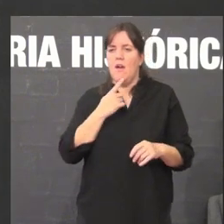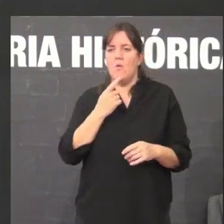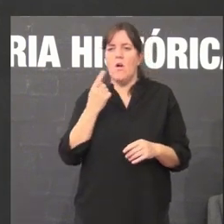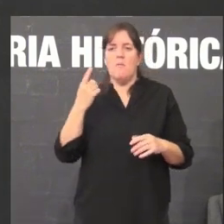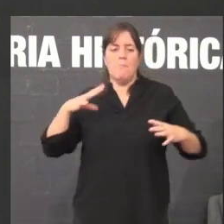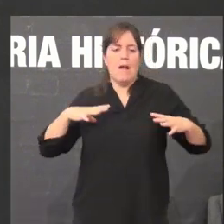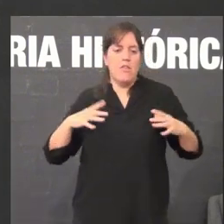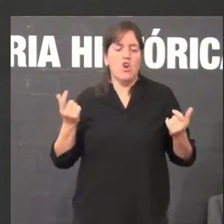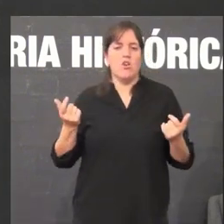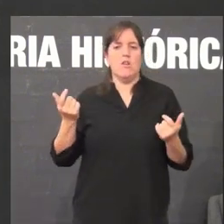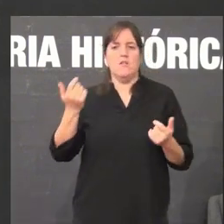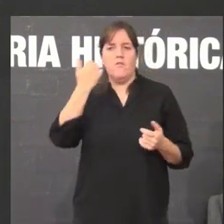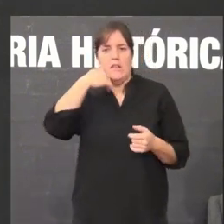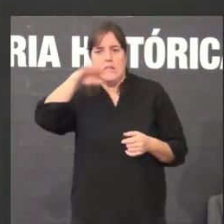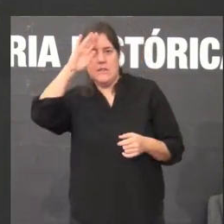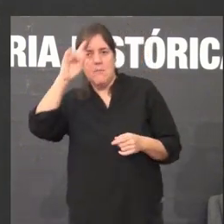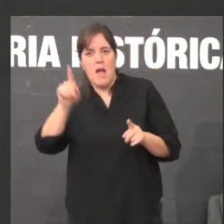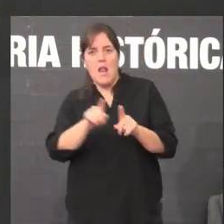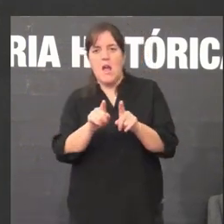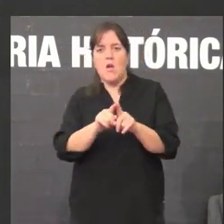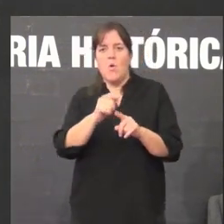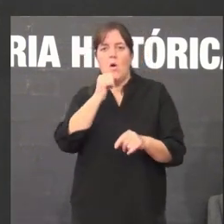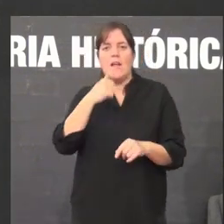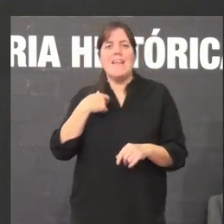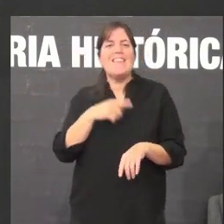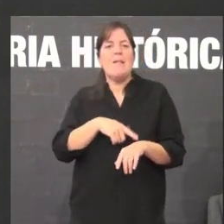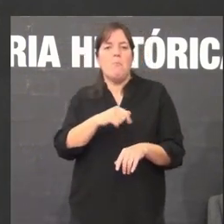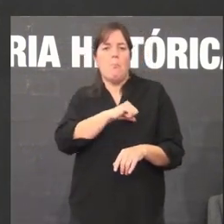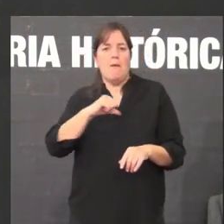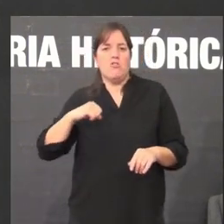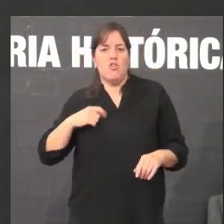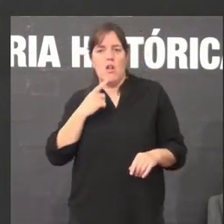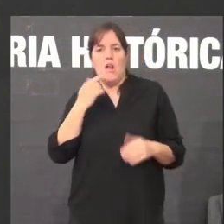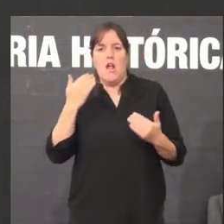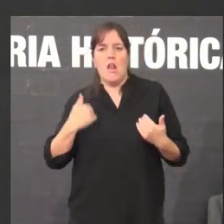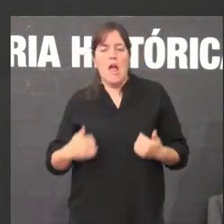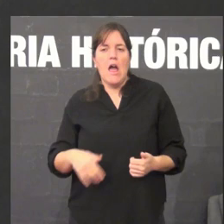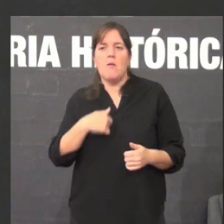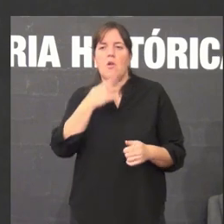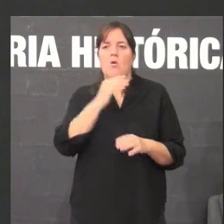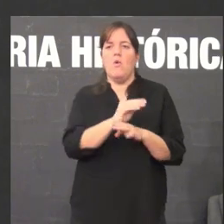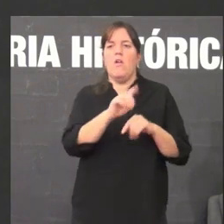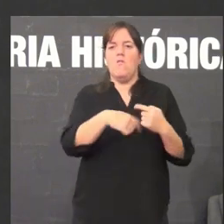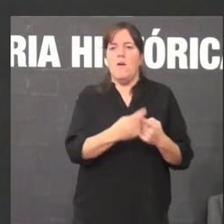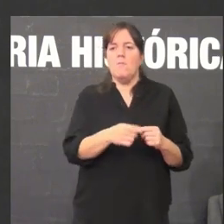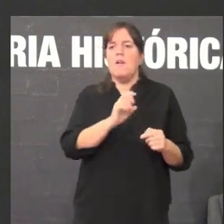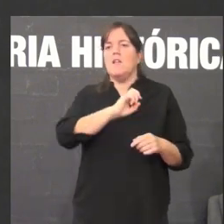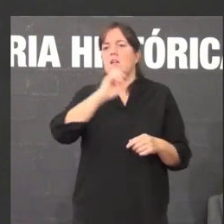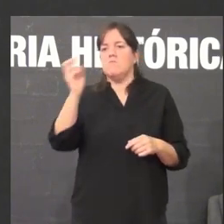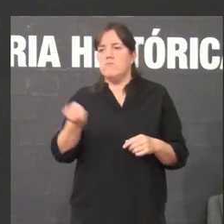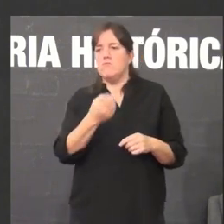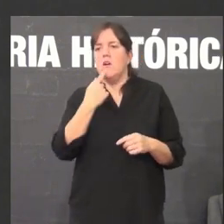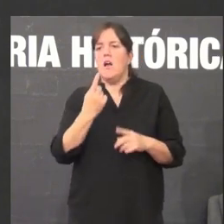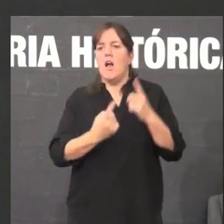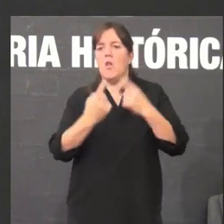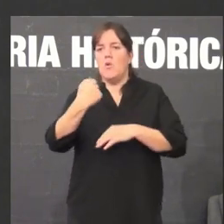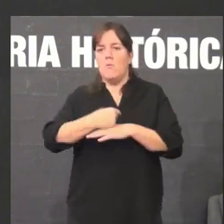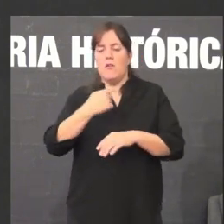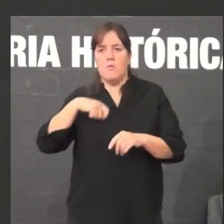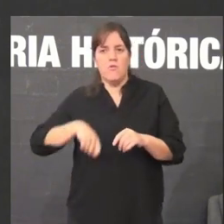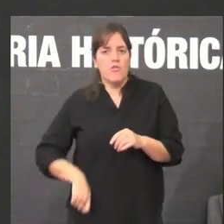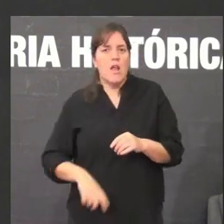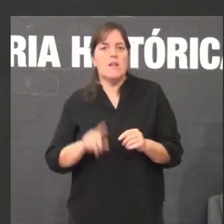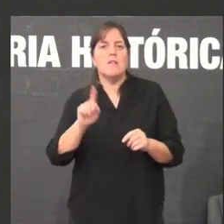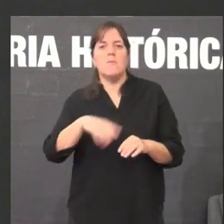vacacións, fins de semana, sempre que a nivel personal podía, porque tamén hai cuidar a familia, esas cousas, hai obrigas profesionais,